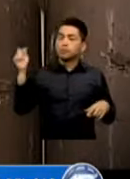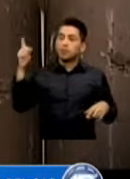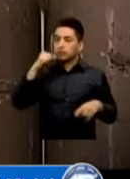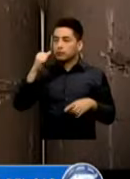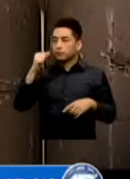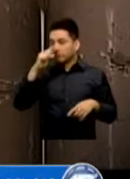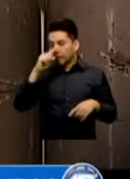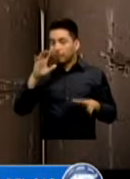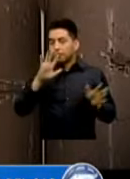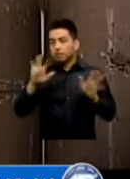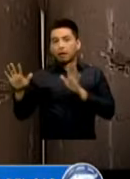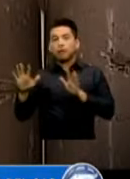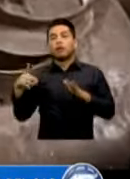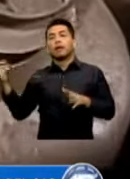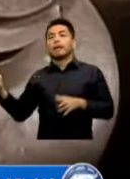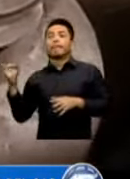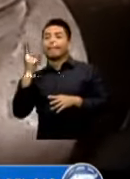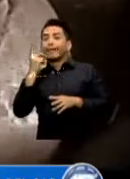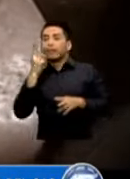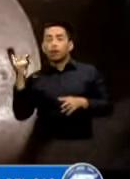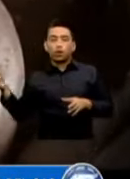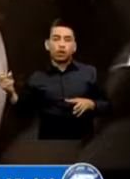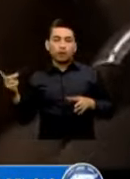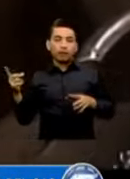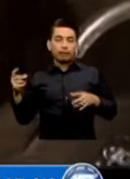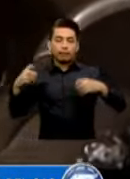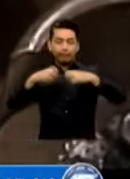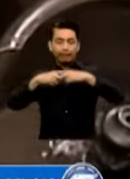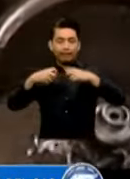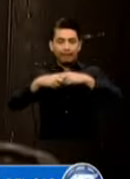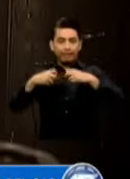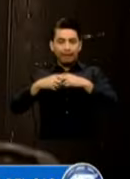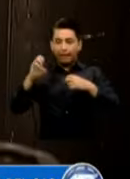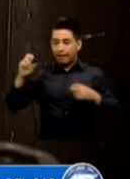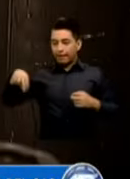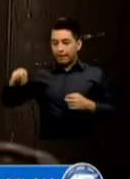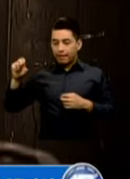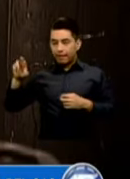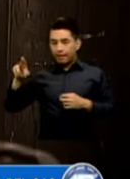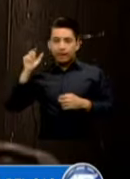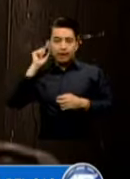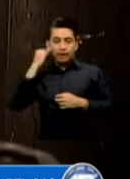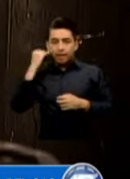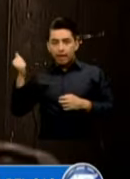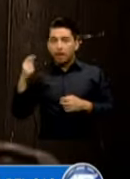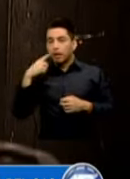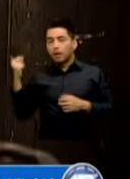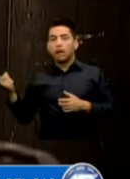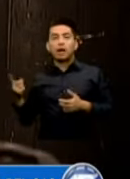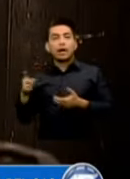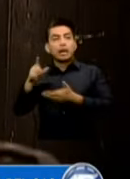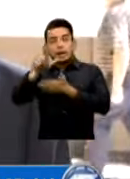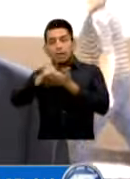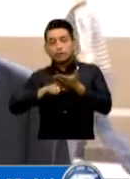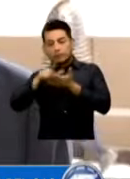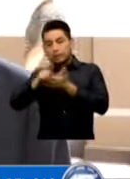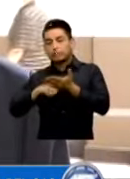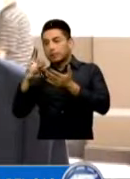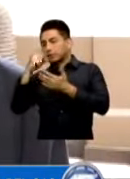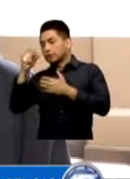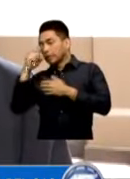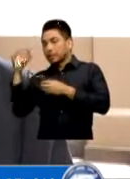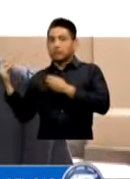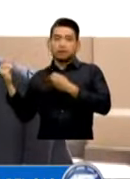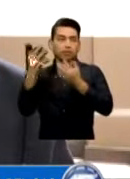Minas Alberto Pimentel Comentó Que El Pago Del Subsidio Se Basa En Los Listados Enviados Por la SAT Un Análisis Que Le Corresponderá Hacer A La SAT